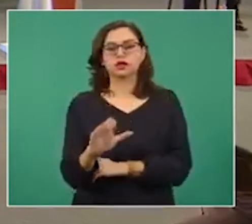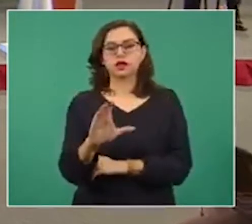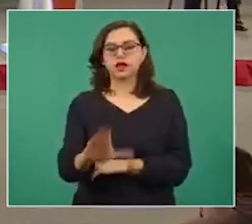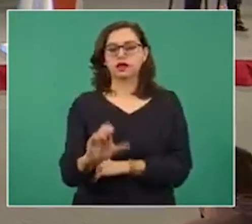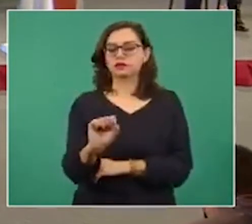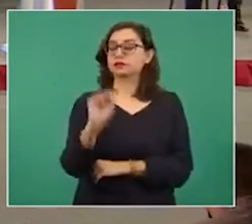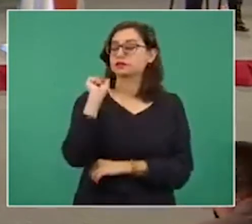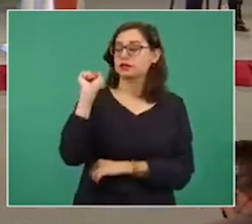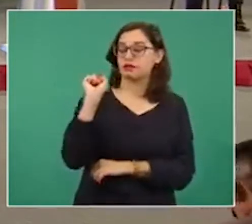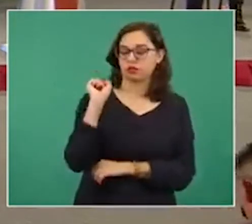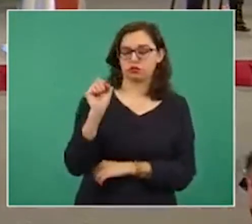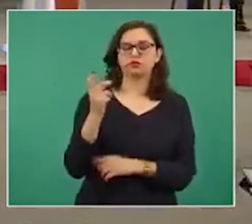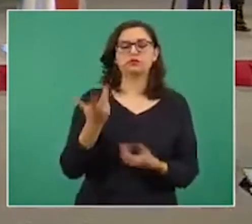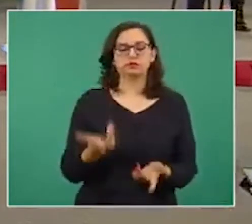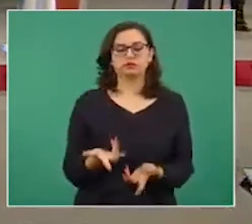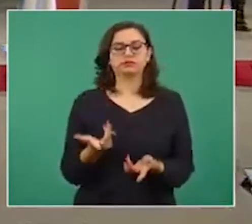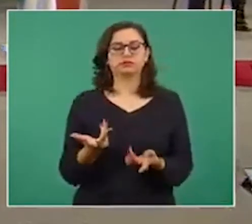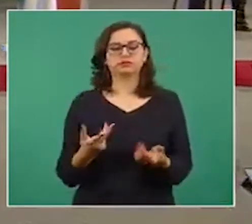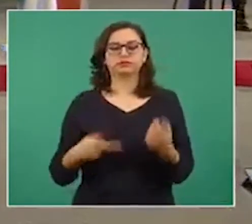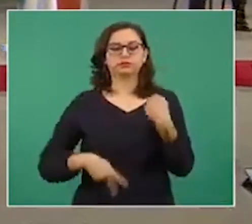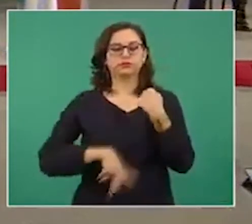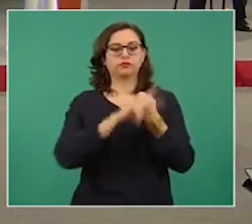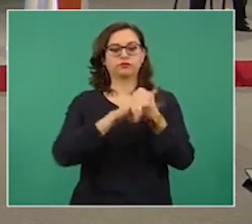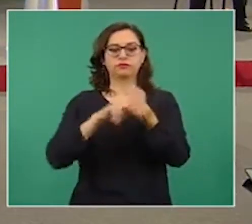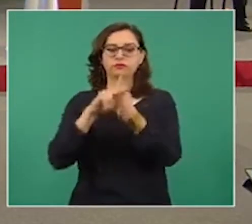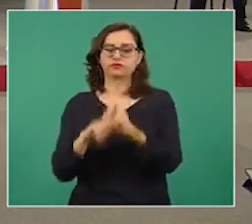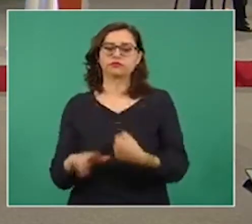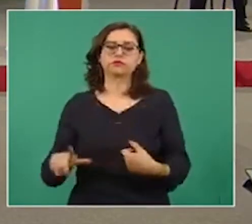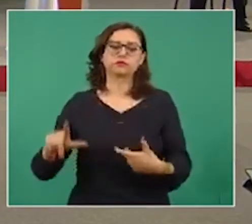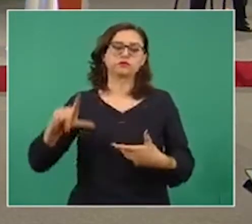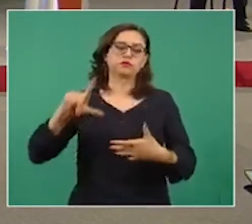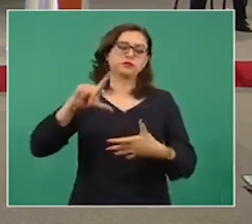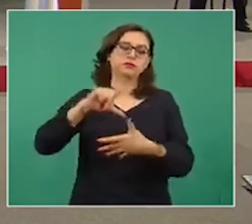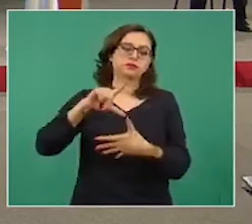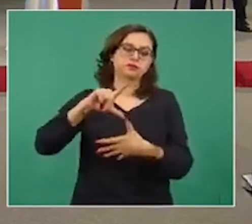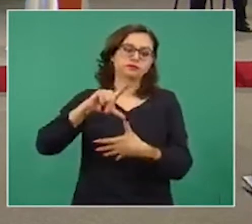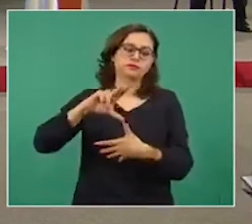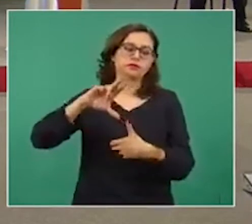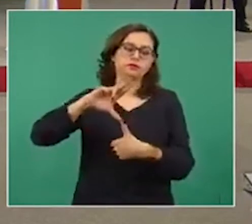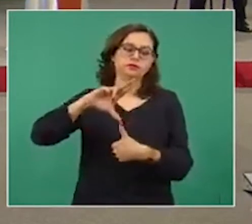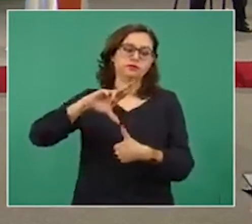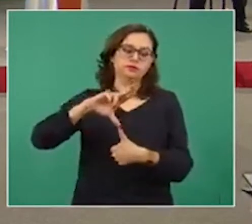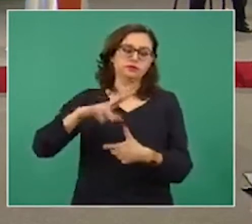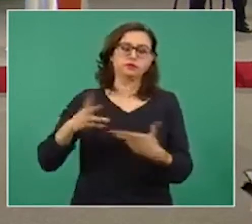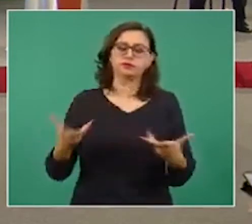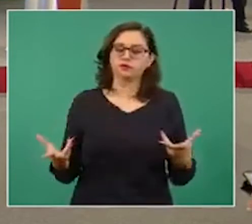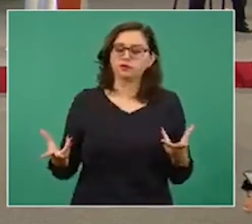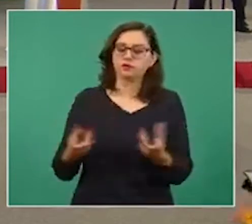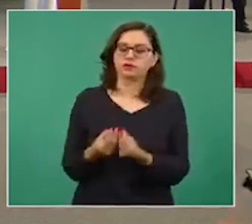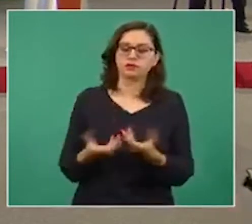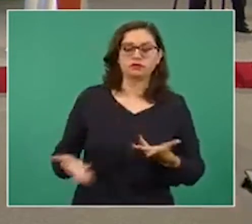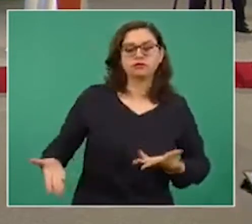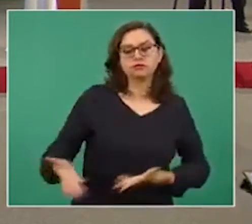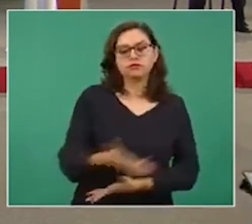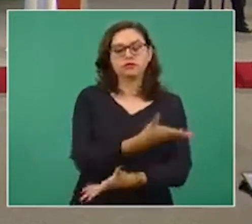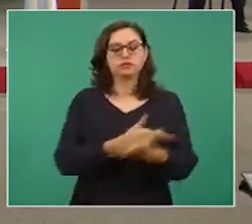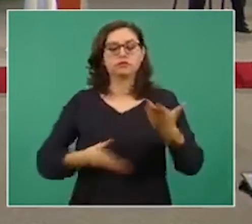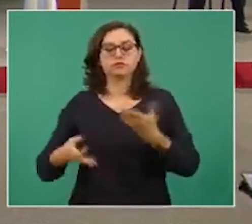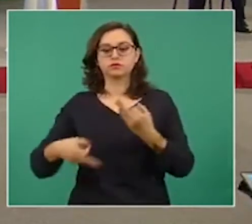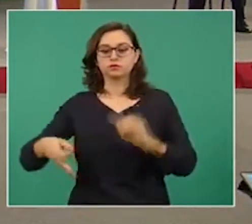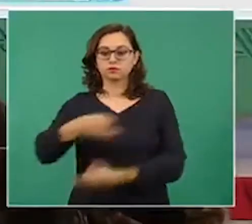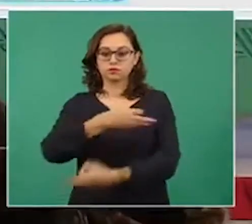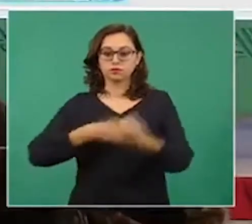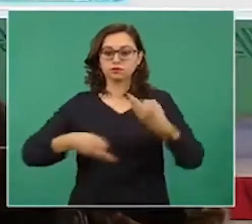de todos los países de América Latina y del Caribe, vamos a insistir en que es necesario